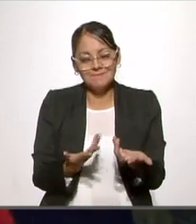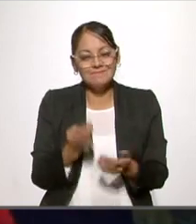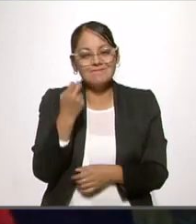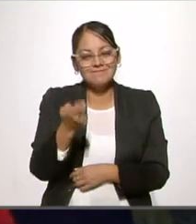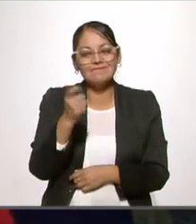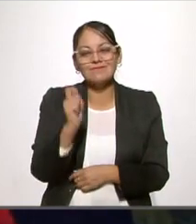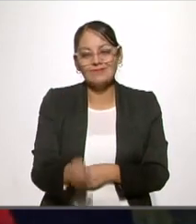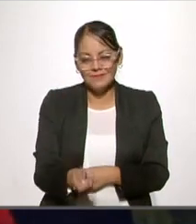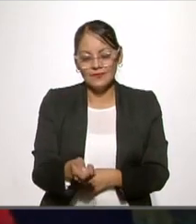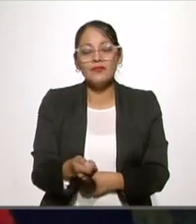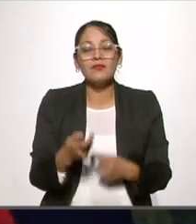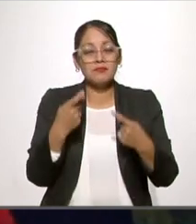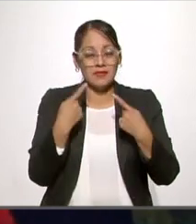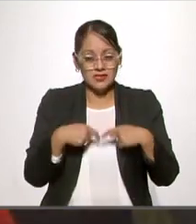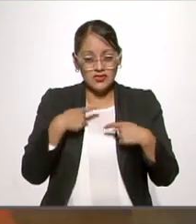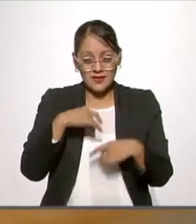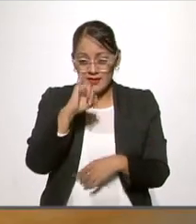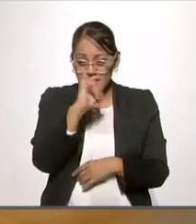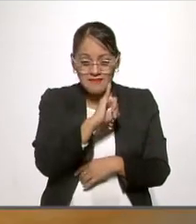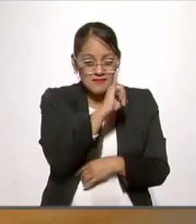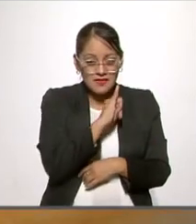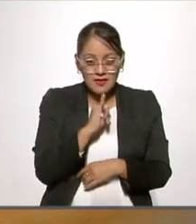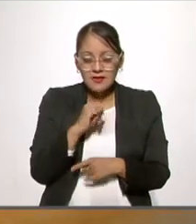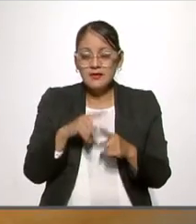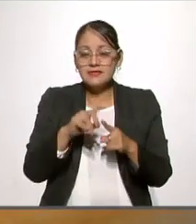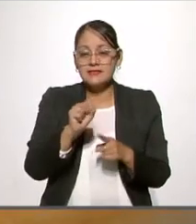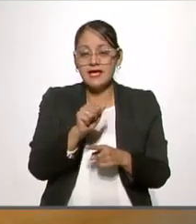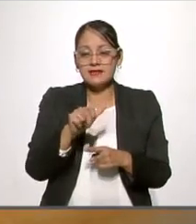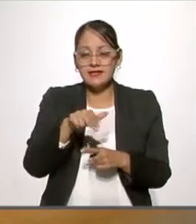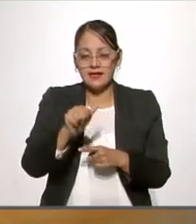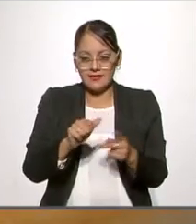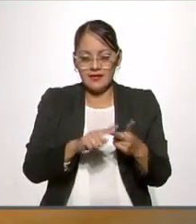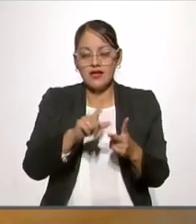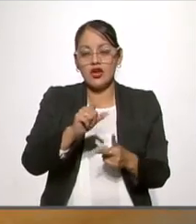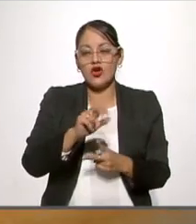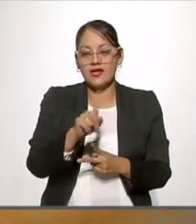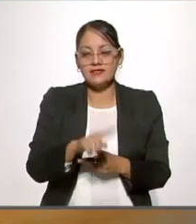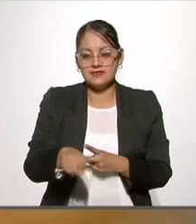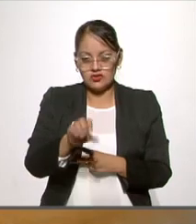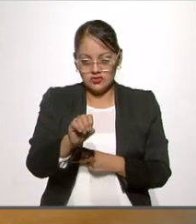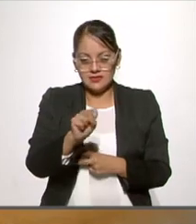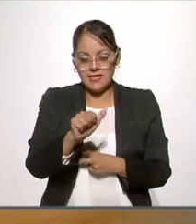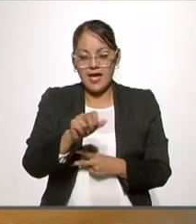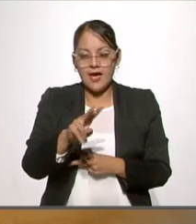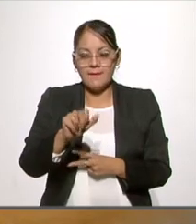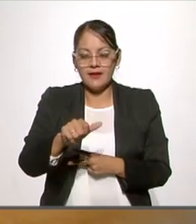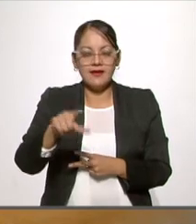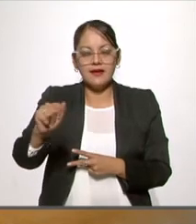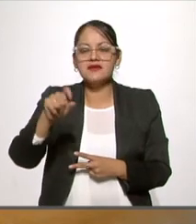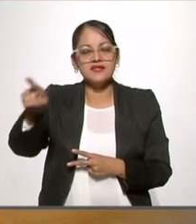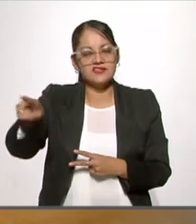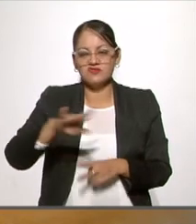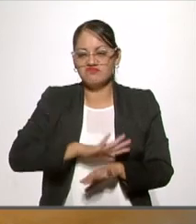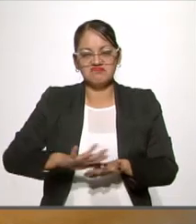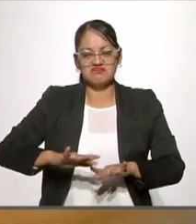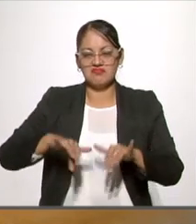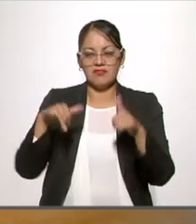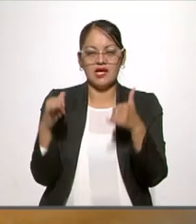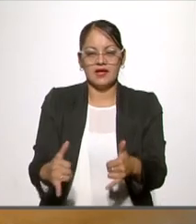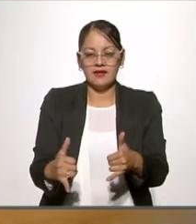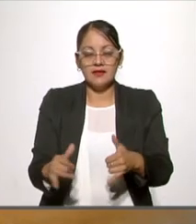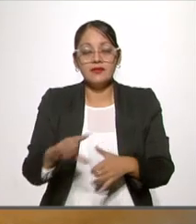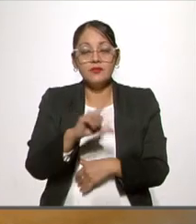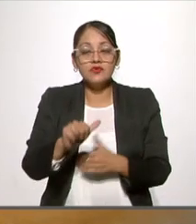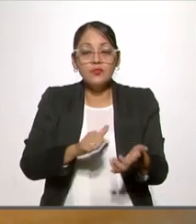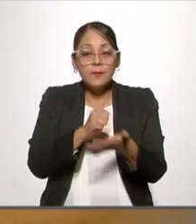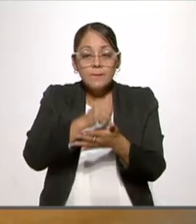provocó que varios jefes radicales como Santana y Lorenzo de Zavala se rebelaran. En la Ciudad de México